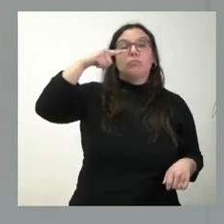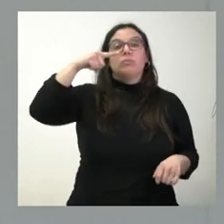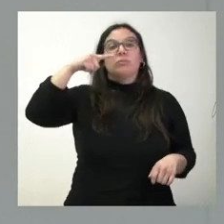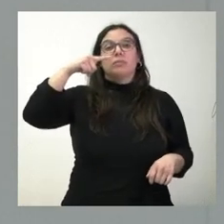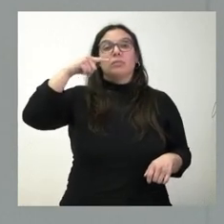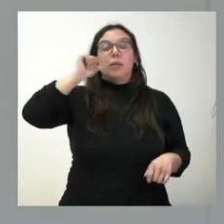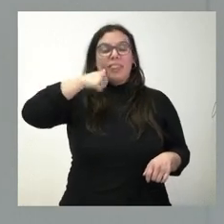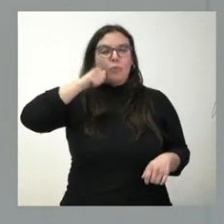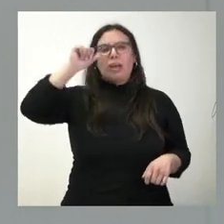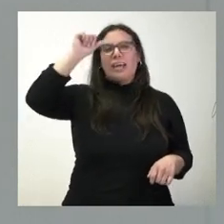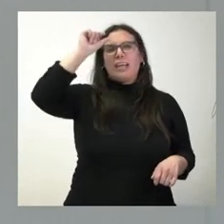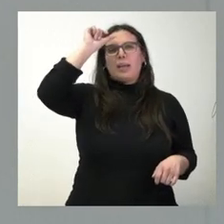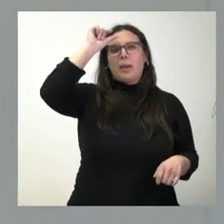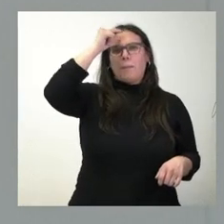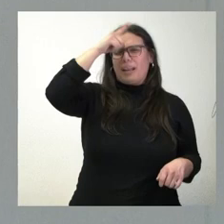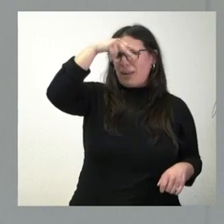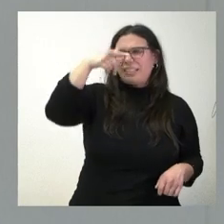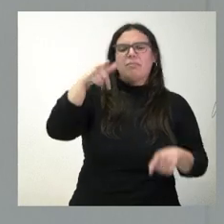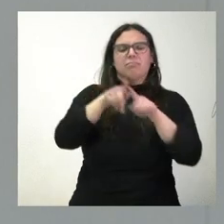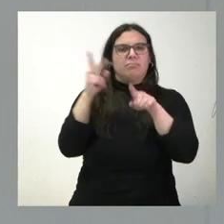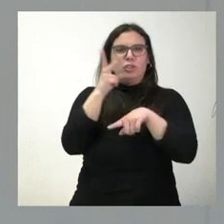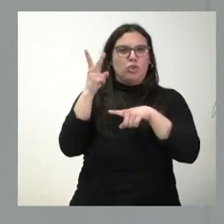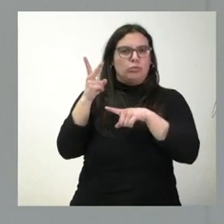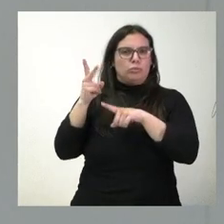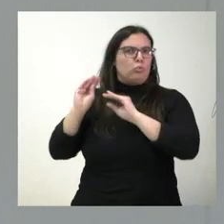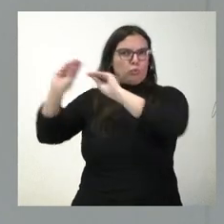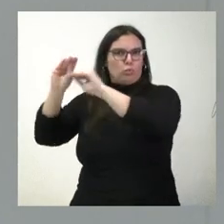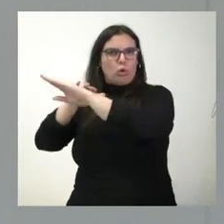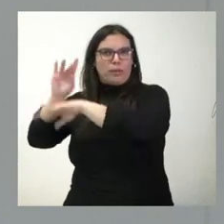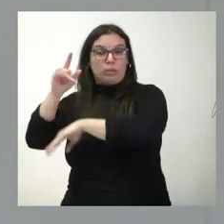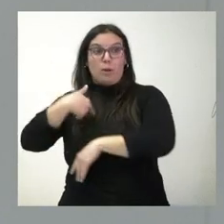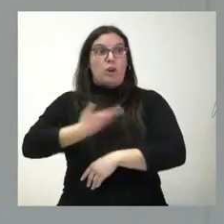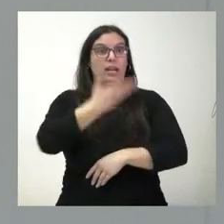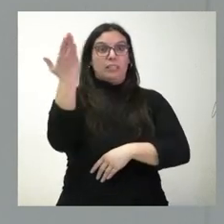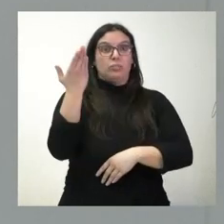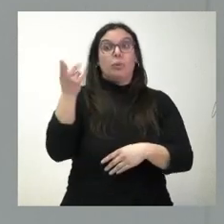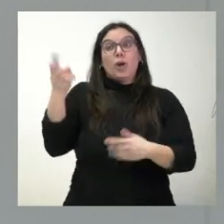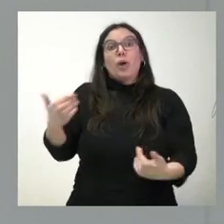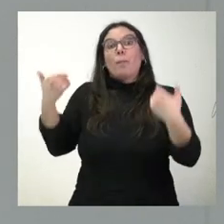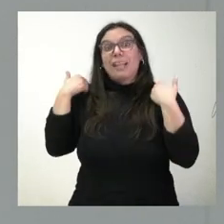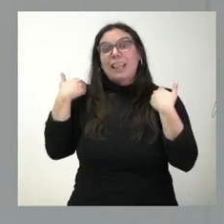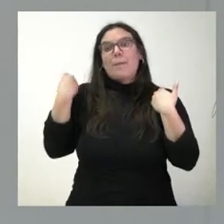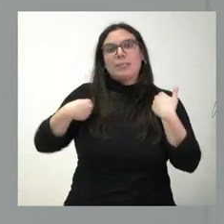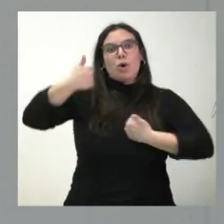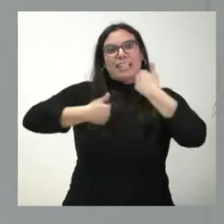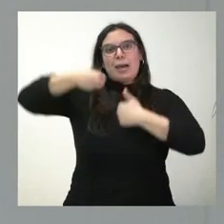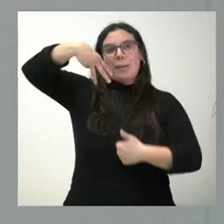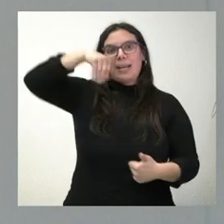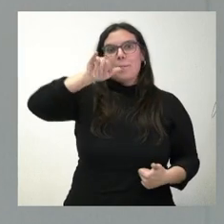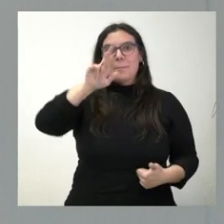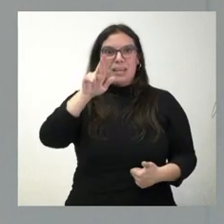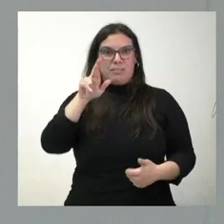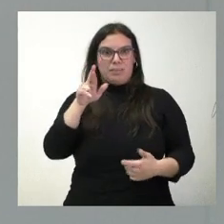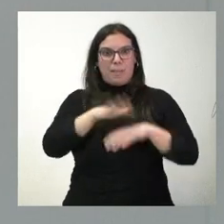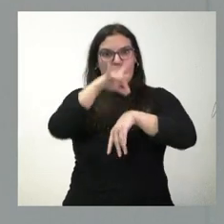tiene competencia en asistencia sanitaria. Sí tiene competencia en gestión del examen MIR y, por tanto, sí que ahí habría que